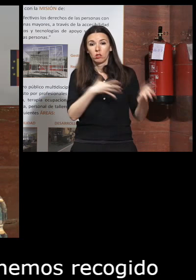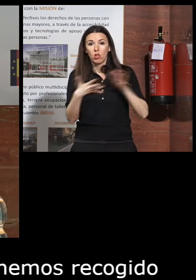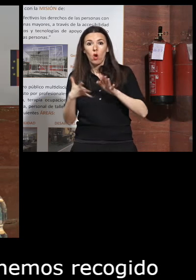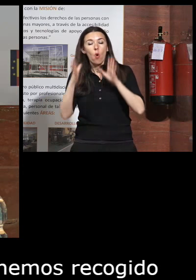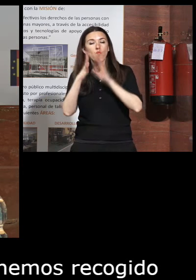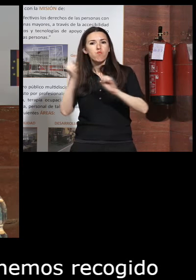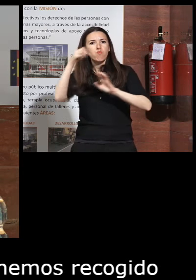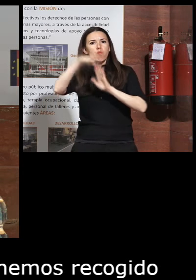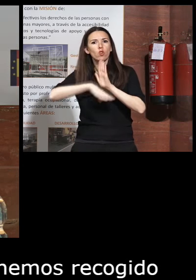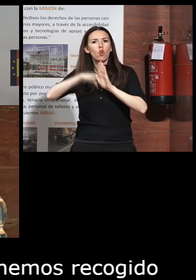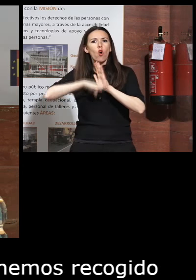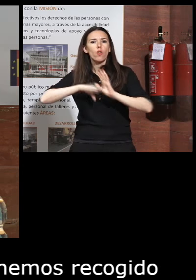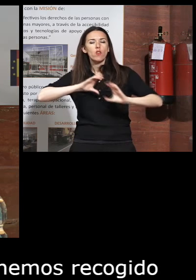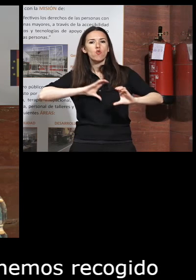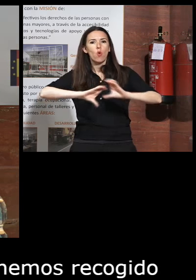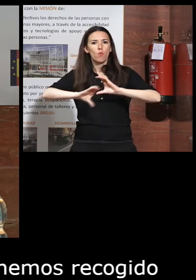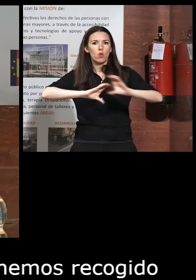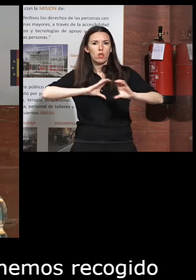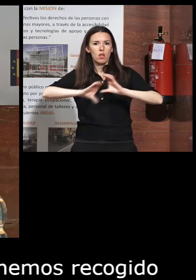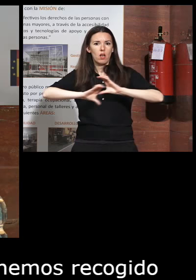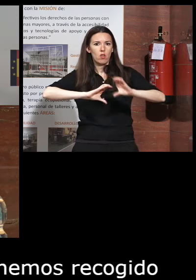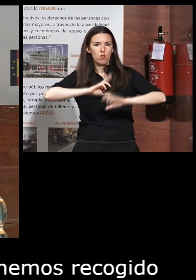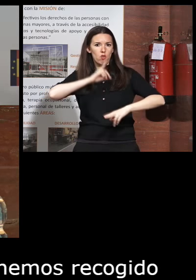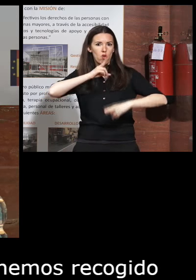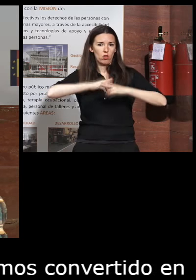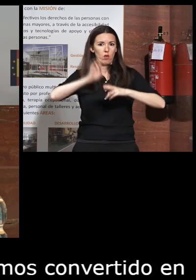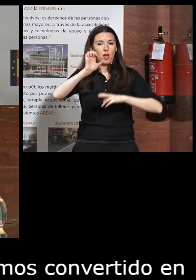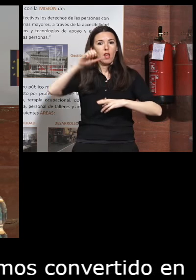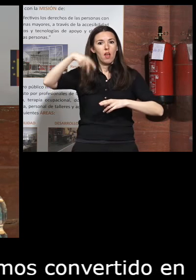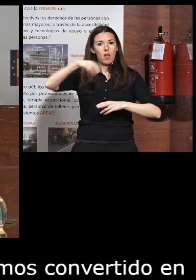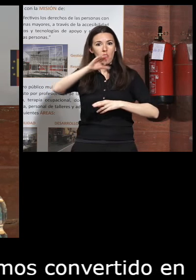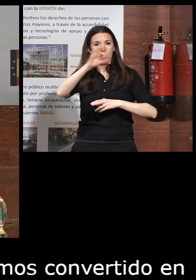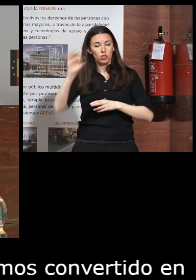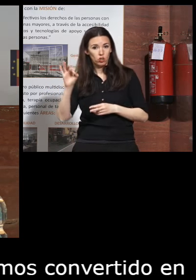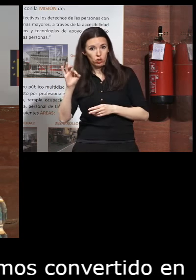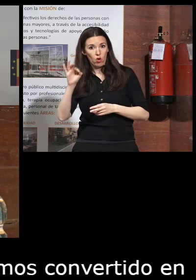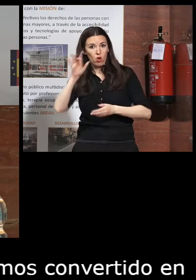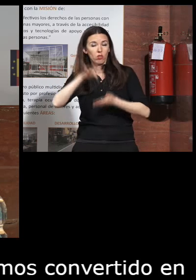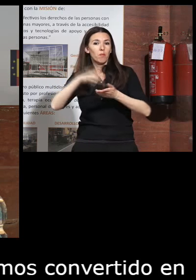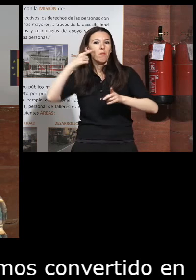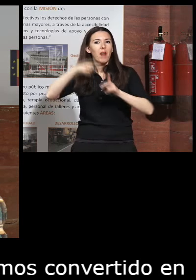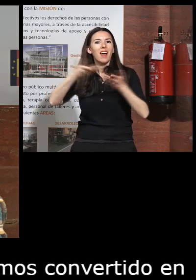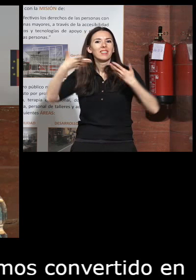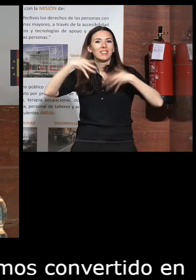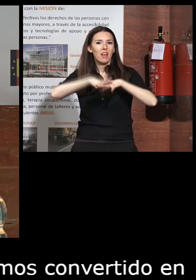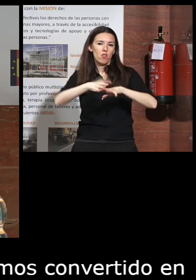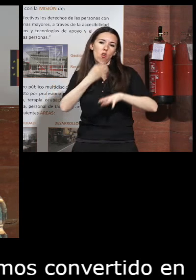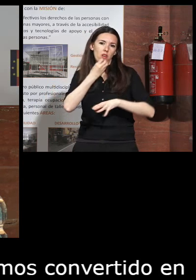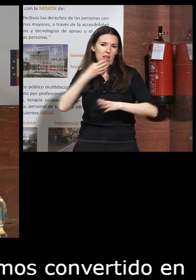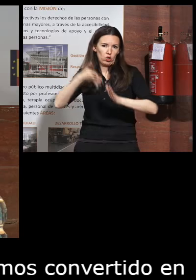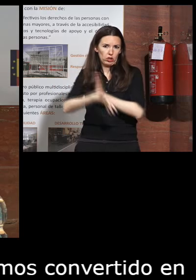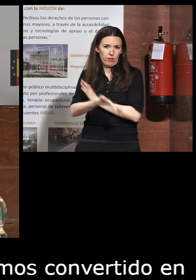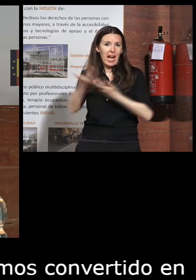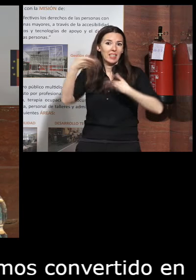protocolo de comunicación que se llama ENSOM es la palabra griega para integración y